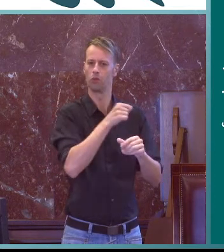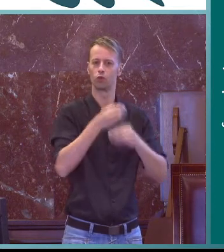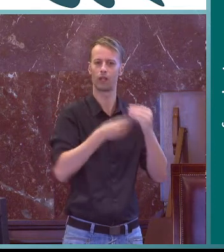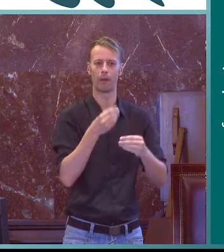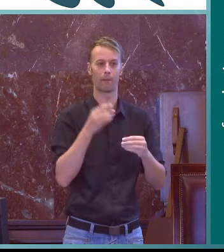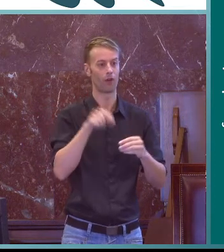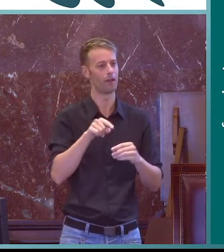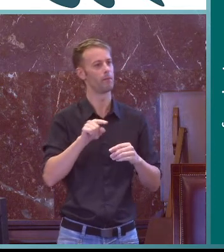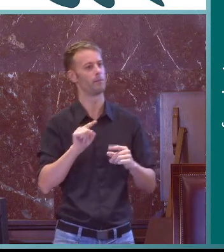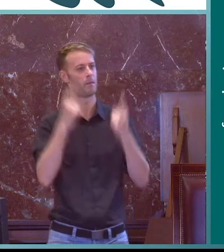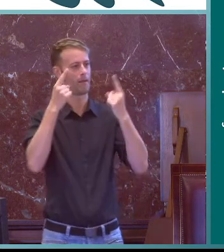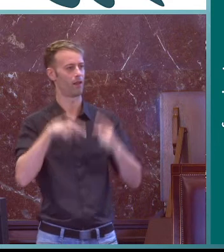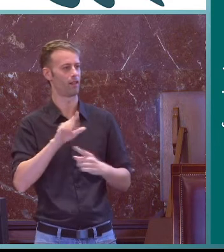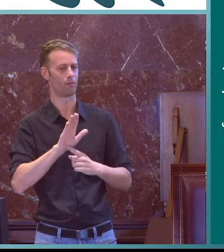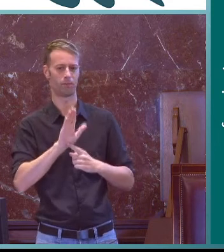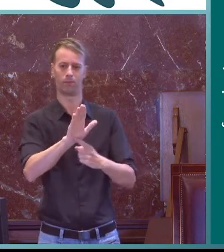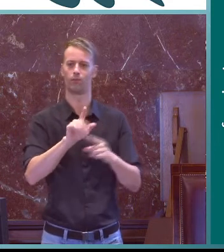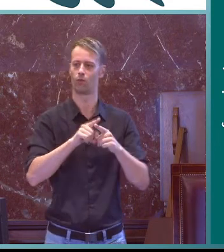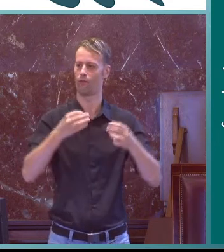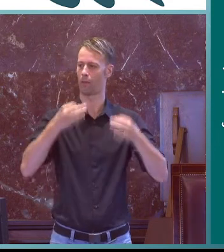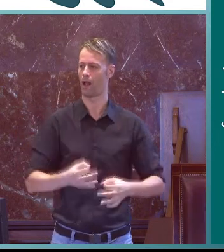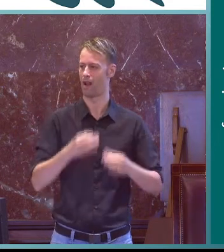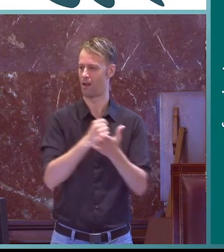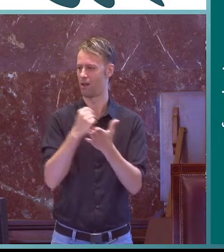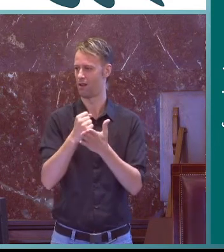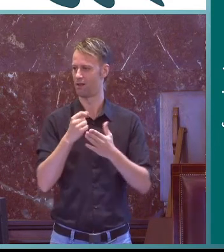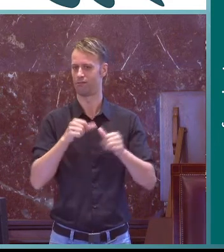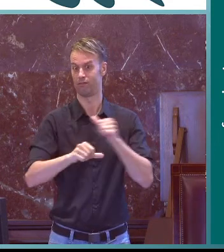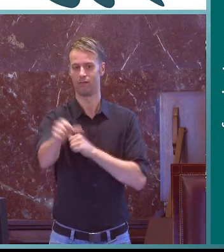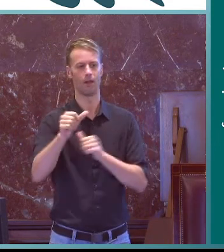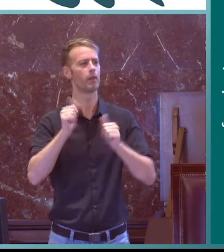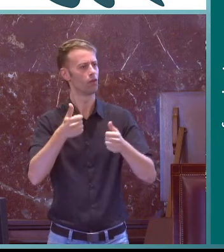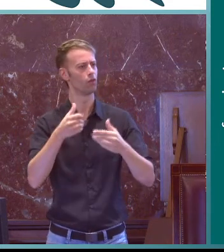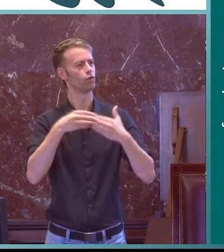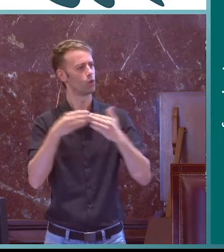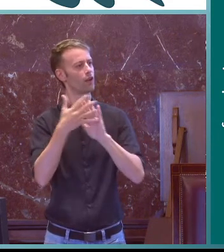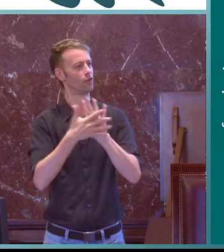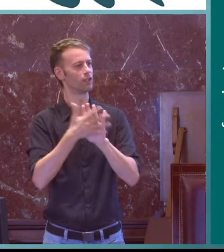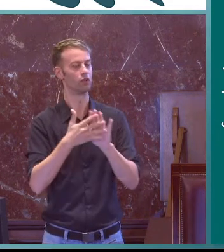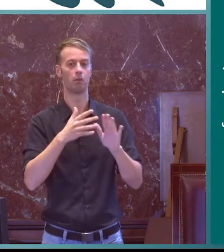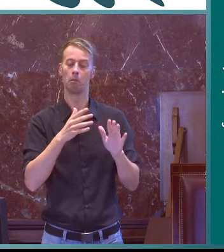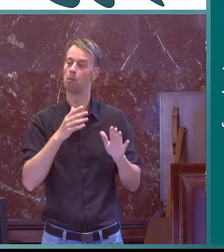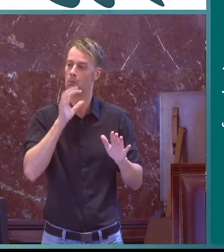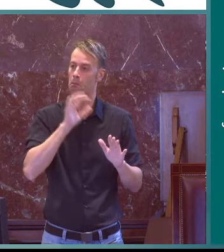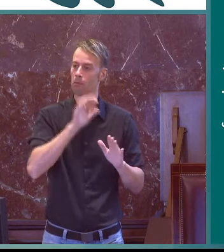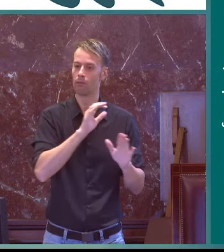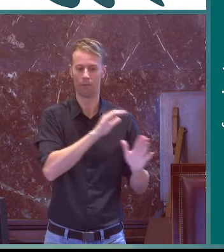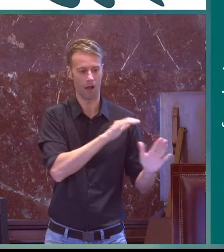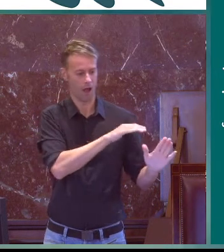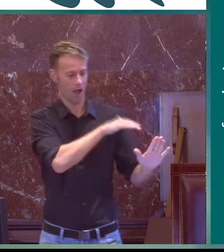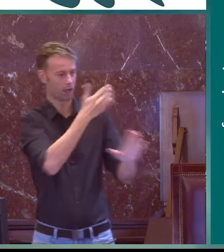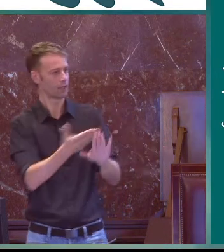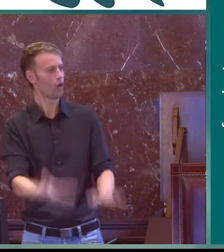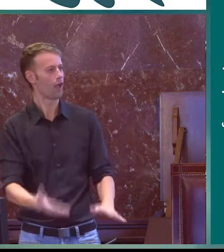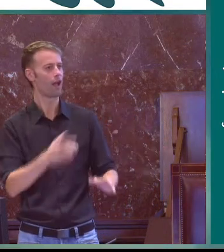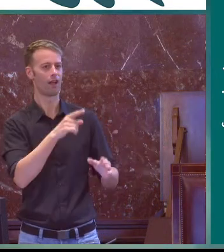Usuarios de lengua de signos que usábamos ya esa palabra, pero era la primera vez que se utilizaba de forma formal en un documento. Entonces, en ese documento, partir